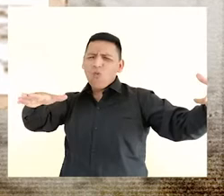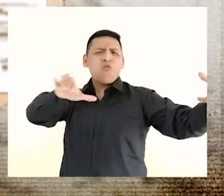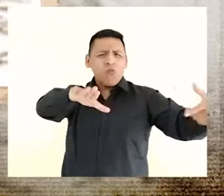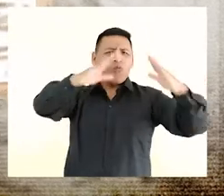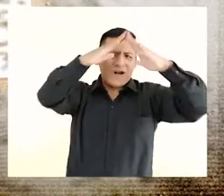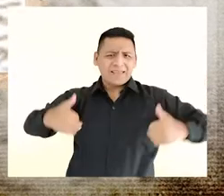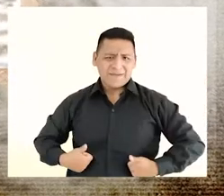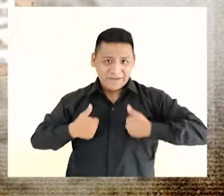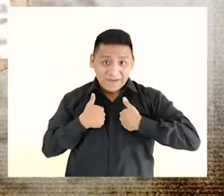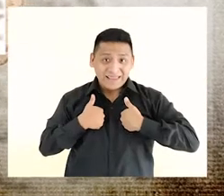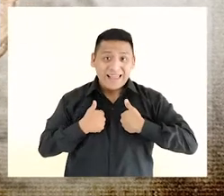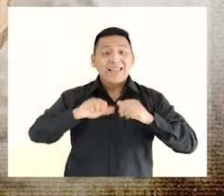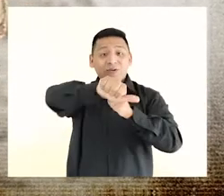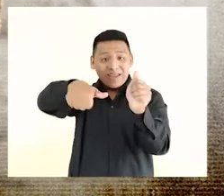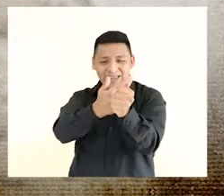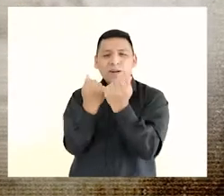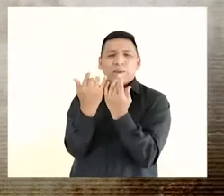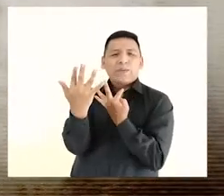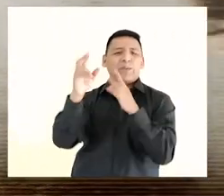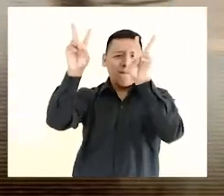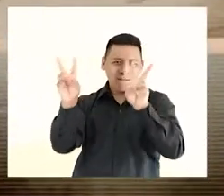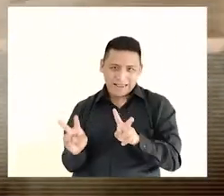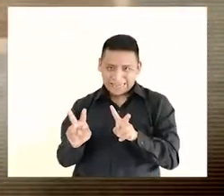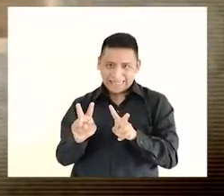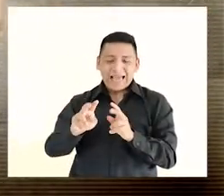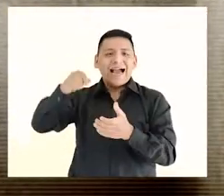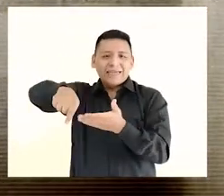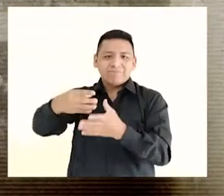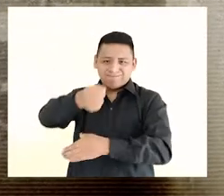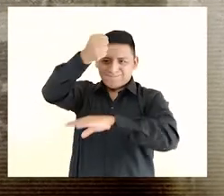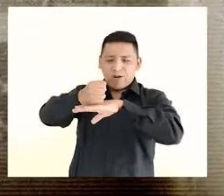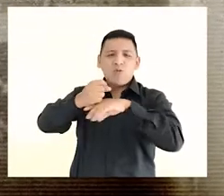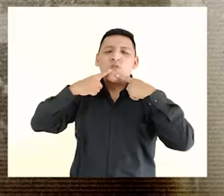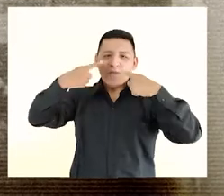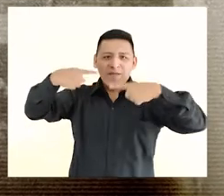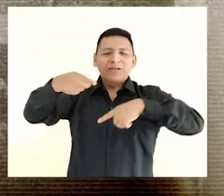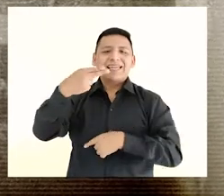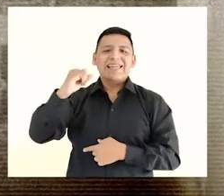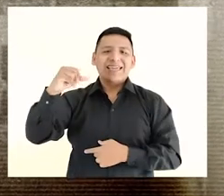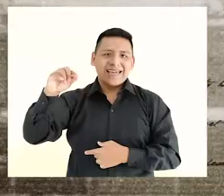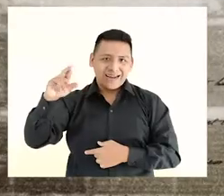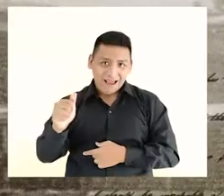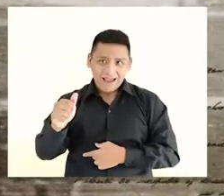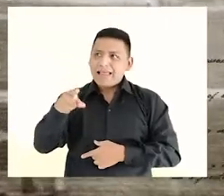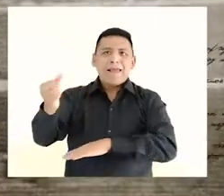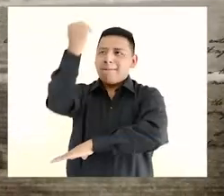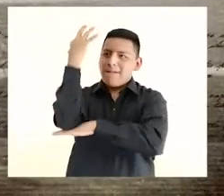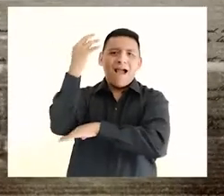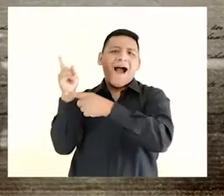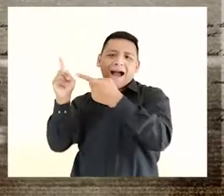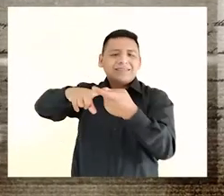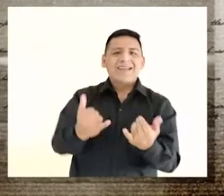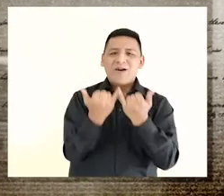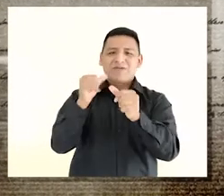decir, una manzana entera para su residencia contando con un jardín posterior en donde se decide que plantó su famosa higuera, que